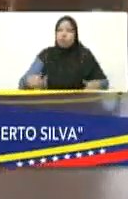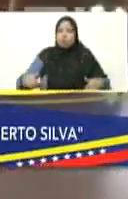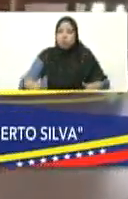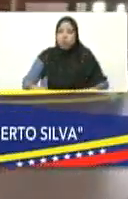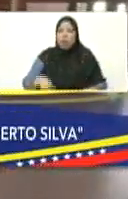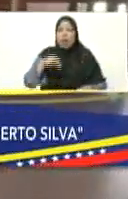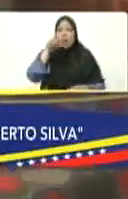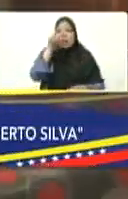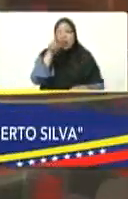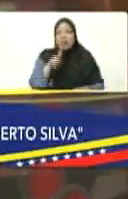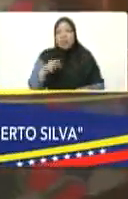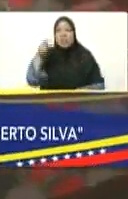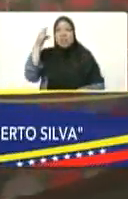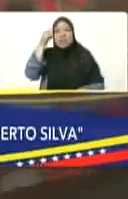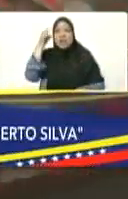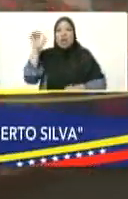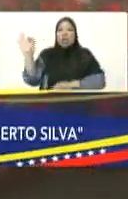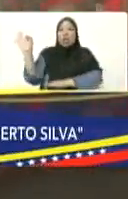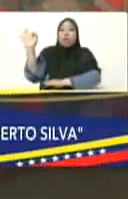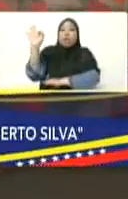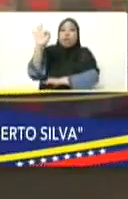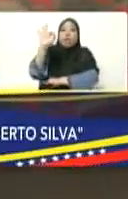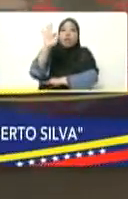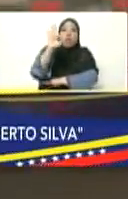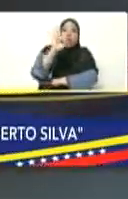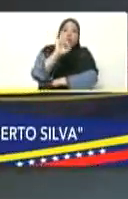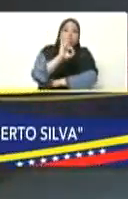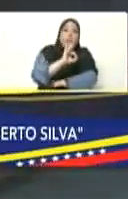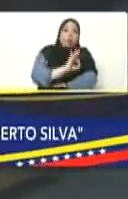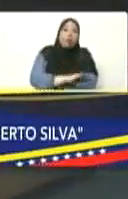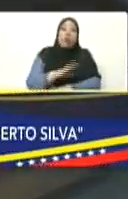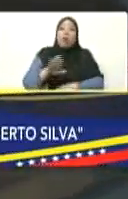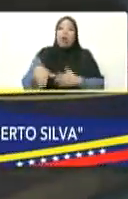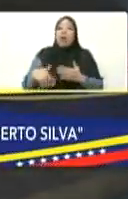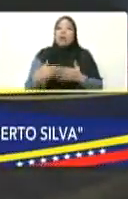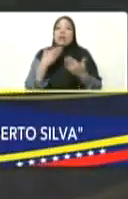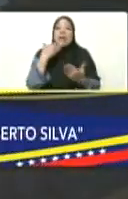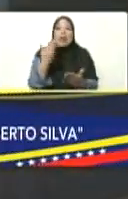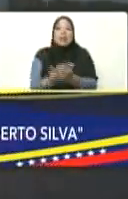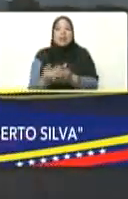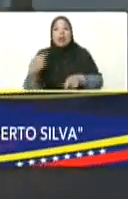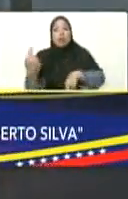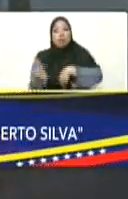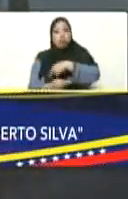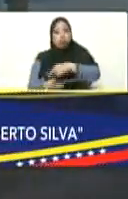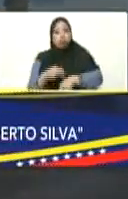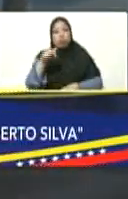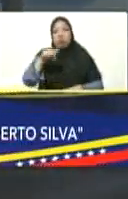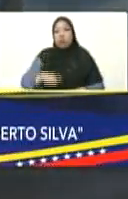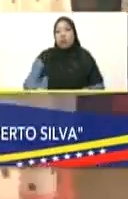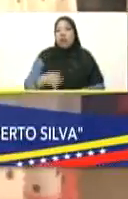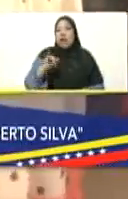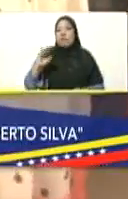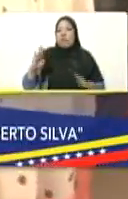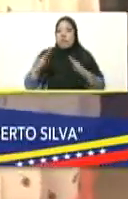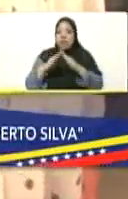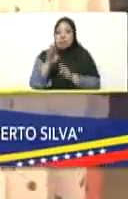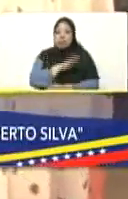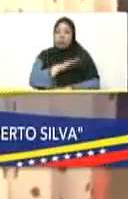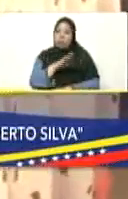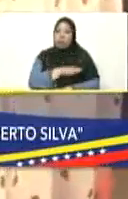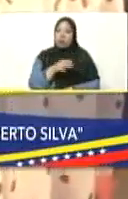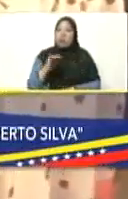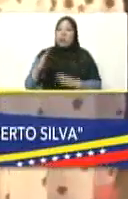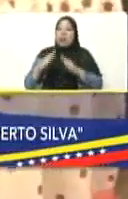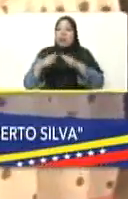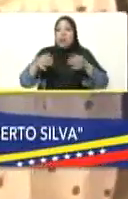y noche y antes que todo presidente quiero darle las gracias porque gracias a la revolución hoy tengo mi hogar hoy tengo un techo